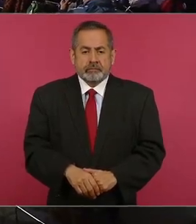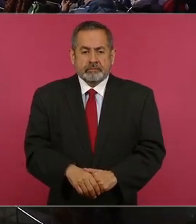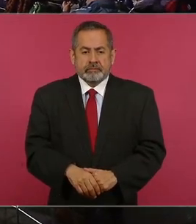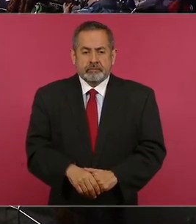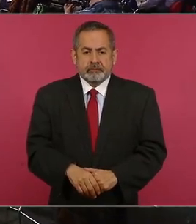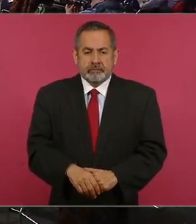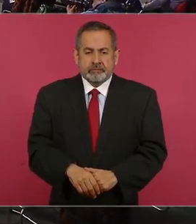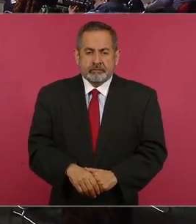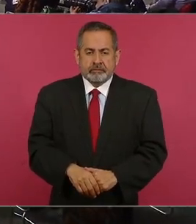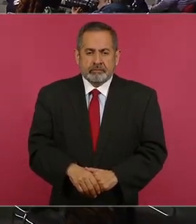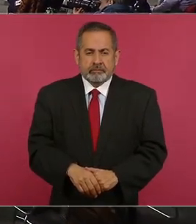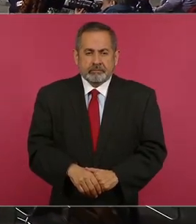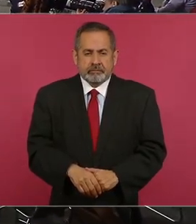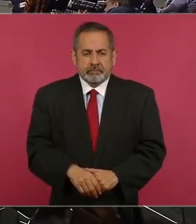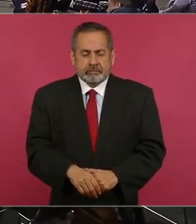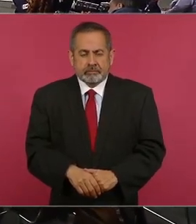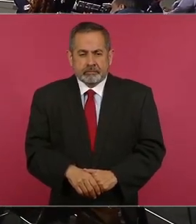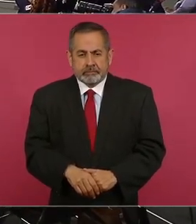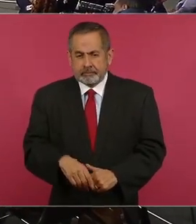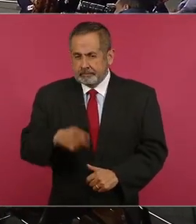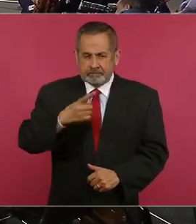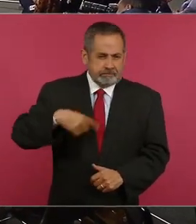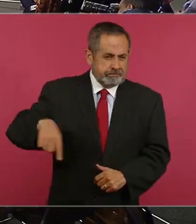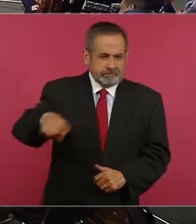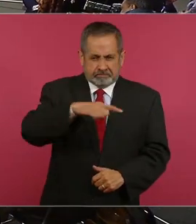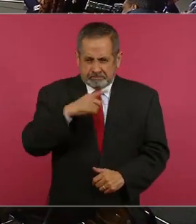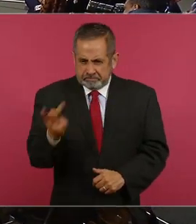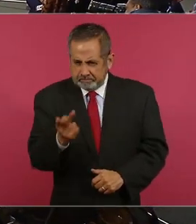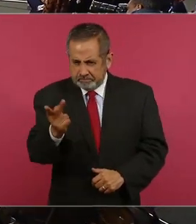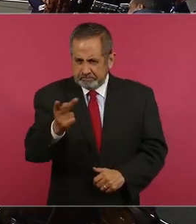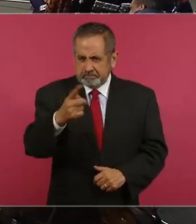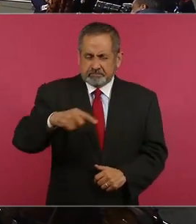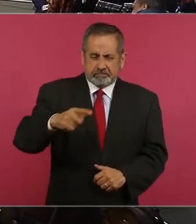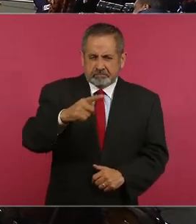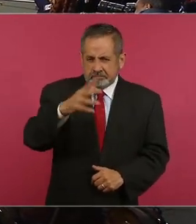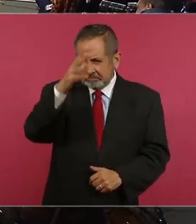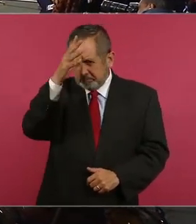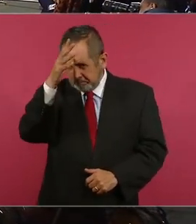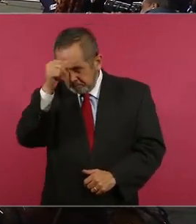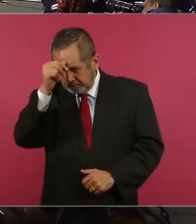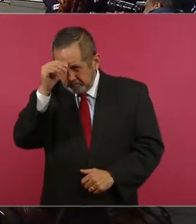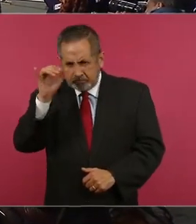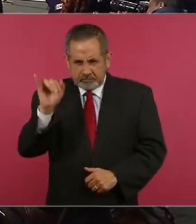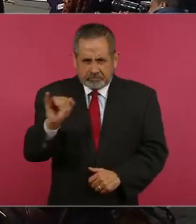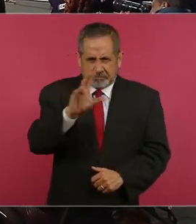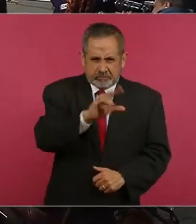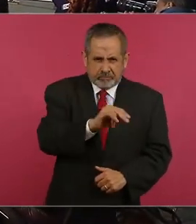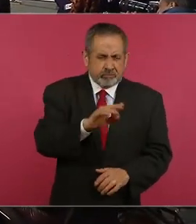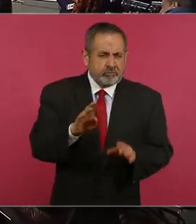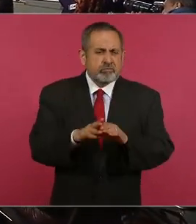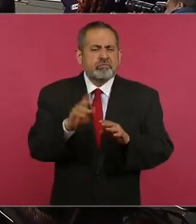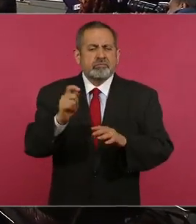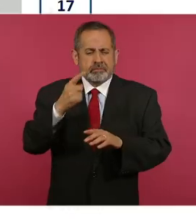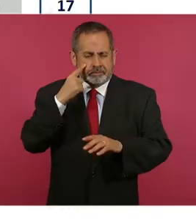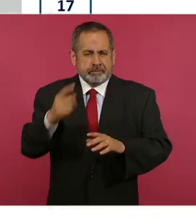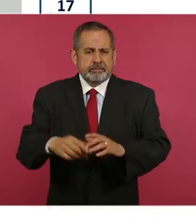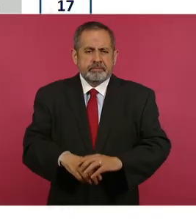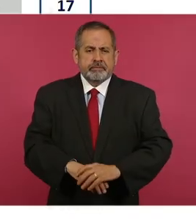¿Qué tan de acuerdo o desacuerdo está con la eliminación